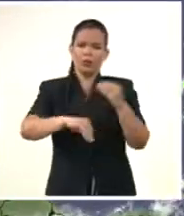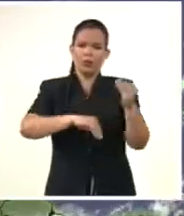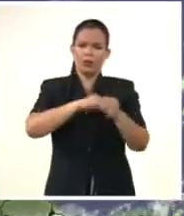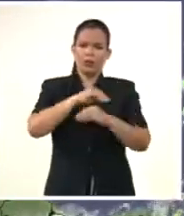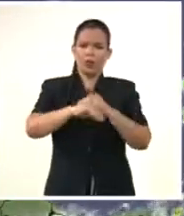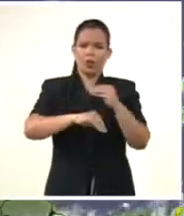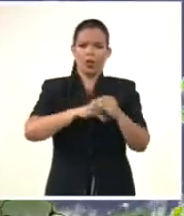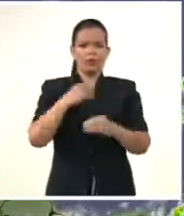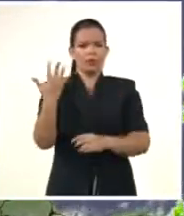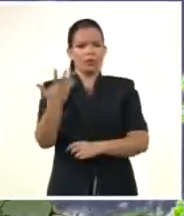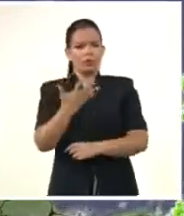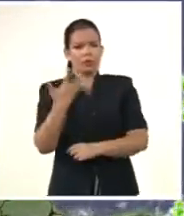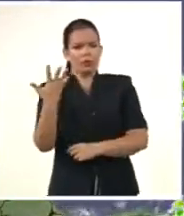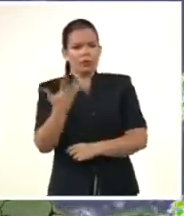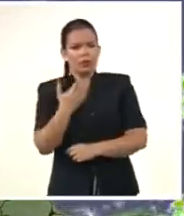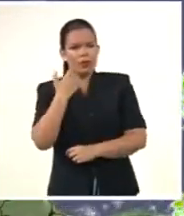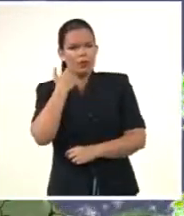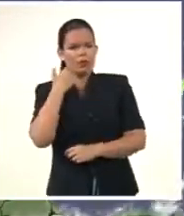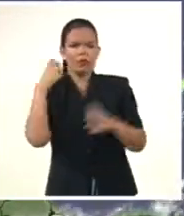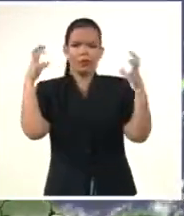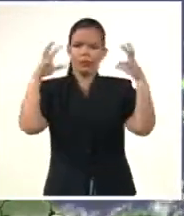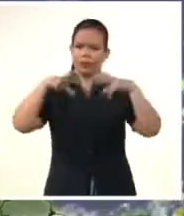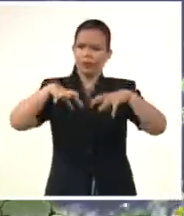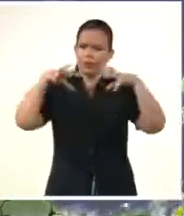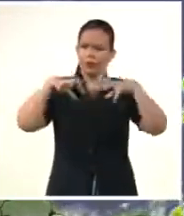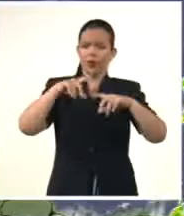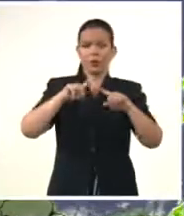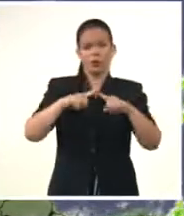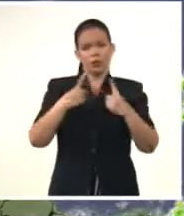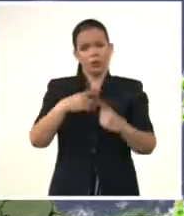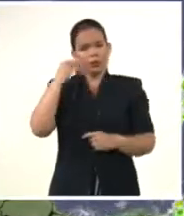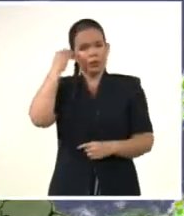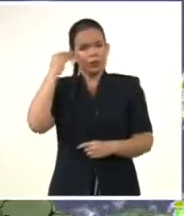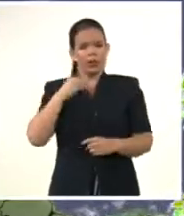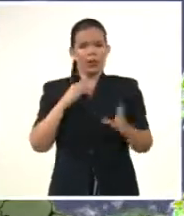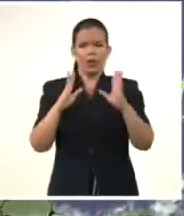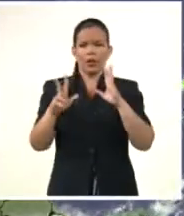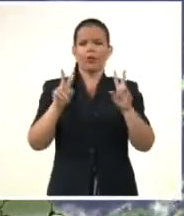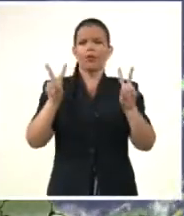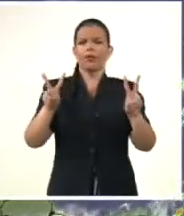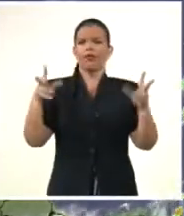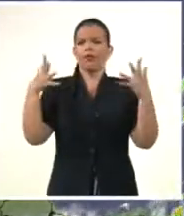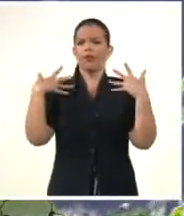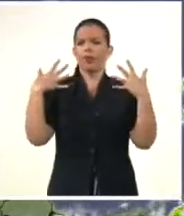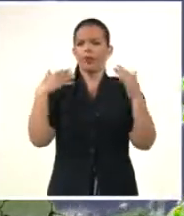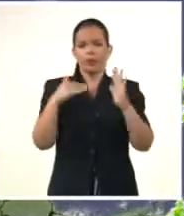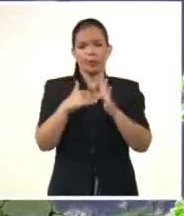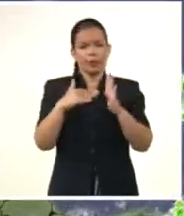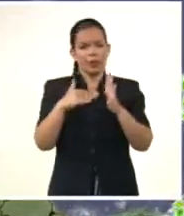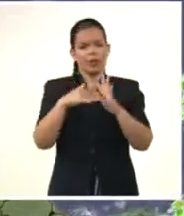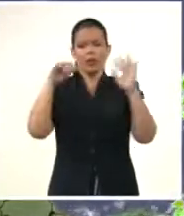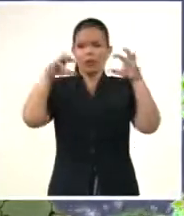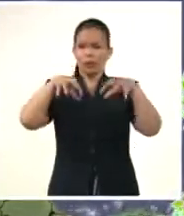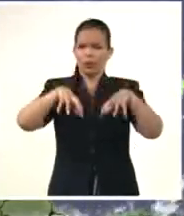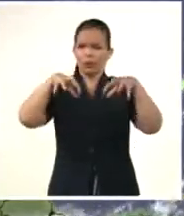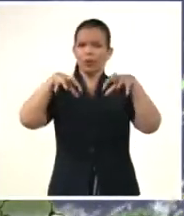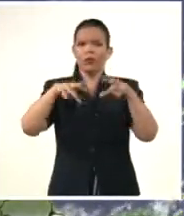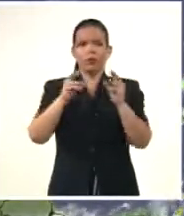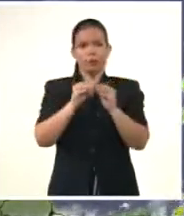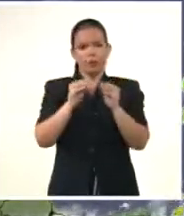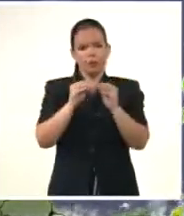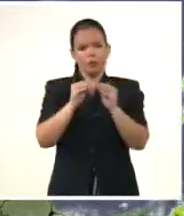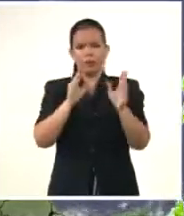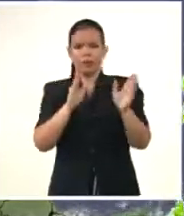un incremento en la humedad y combinado con las condiciones típicas del verano, incentiva en horas de la tarde las precipitaciones. Estas mismas